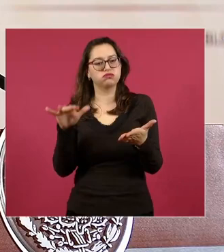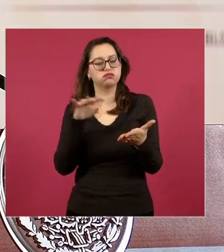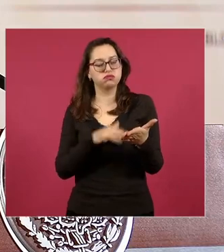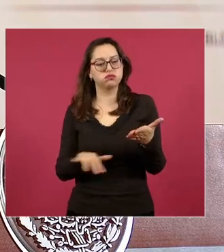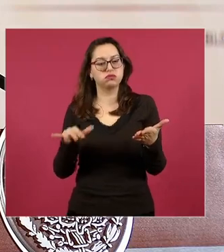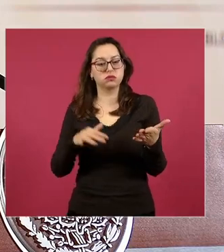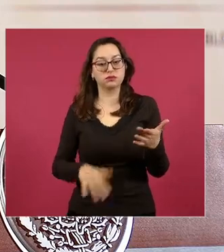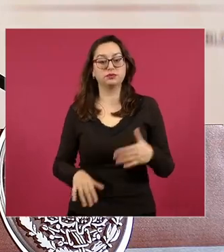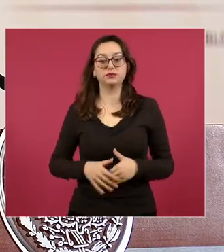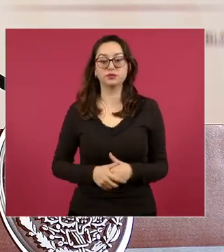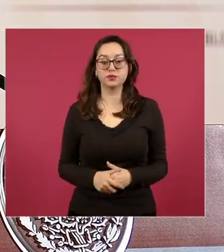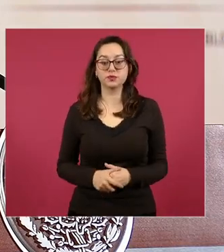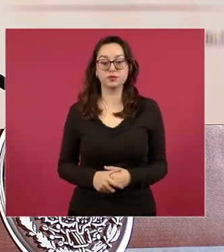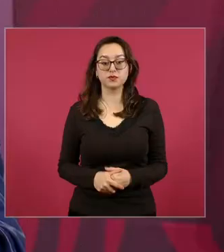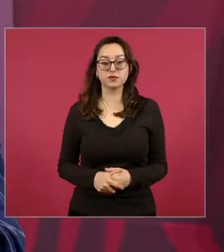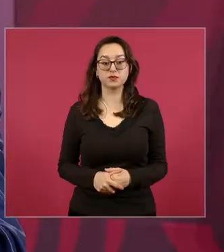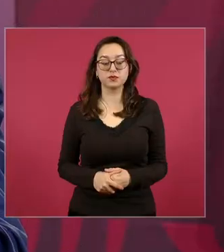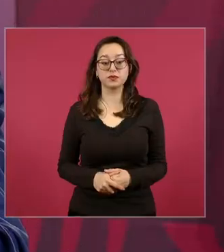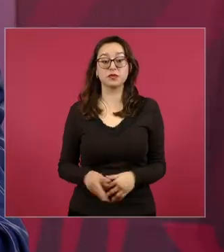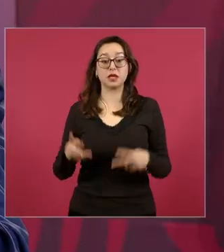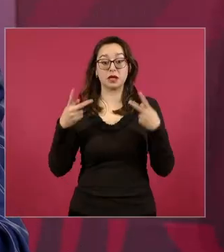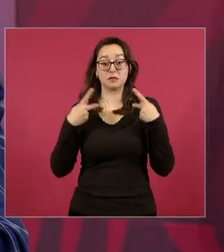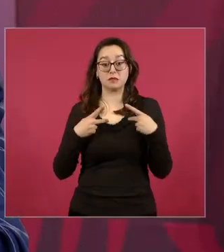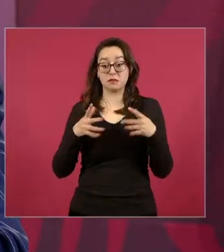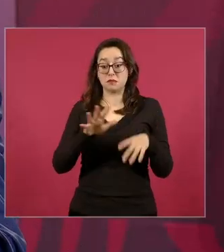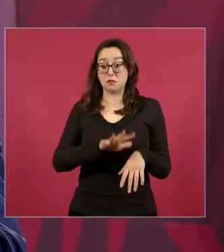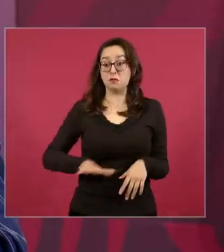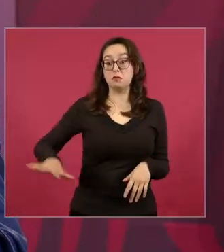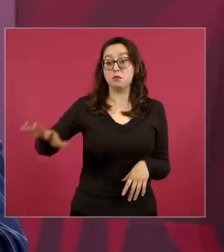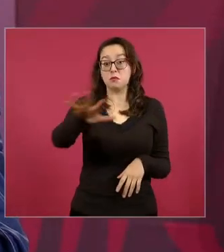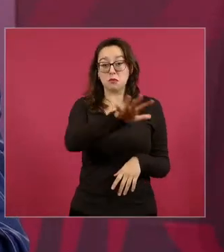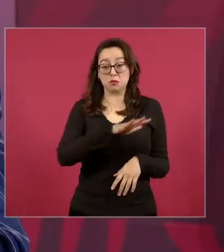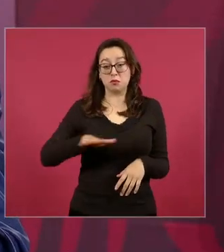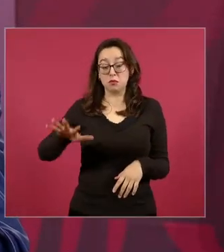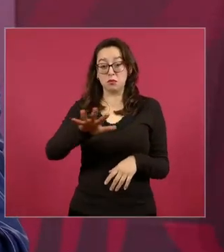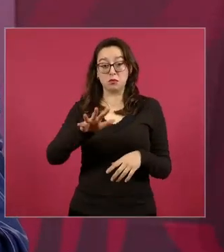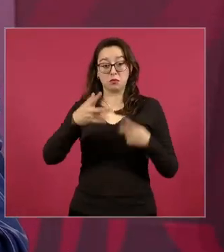solo el pueblo puede salvar al pueblo